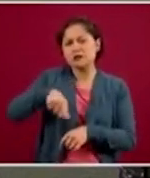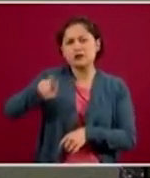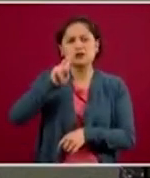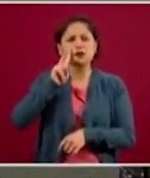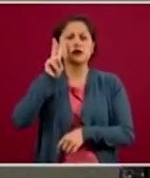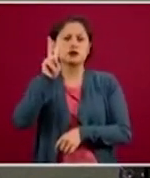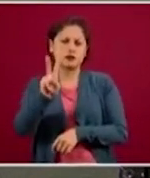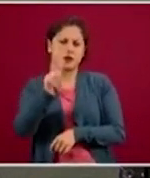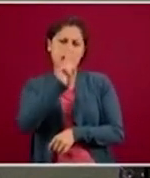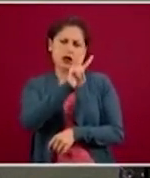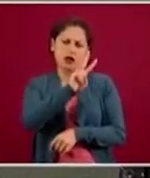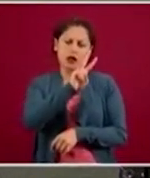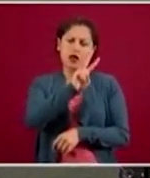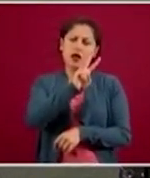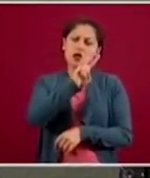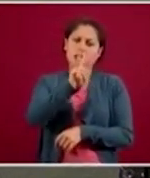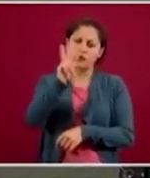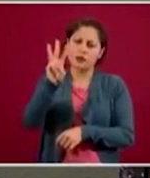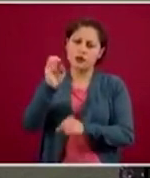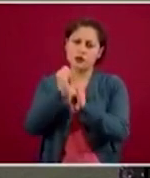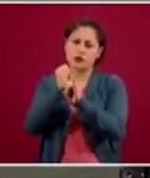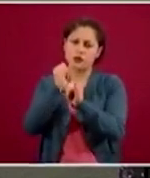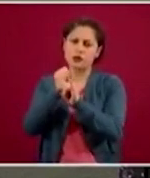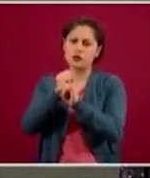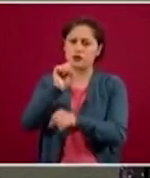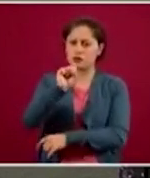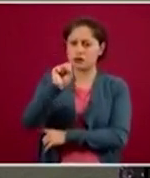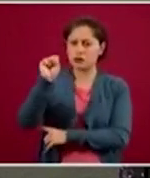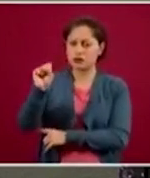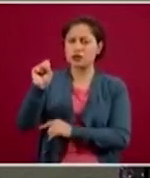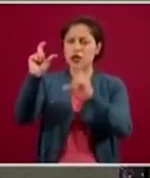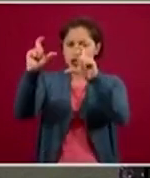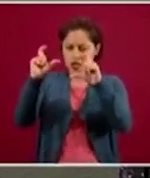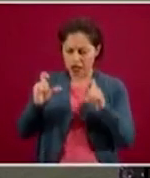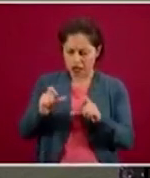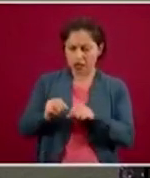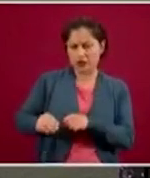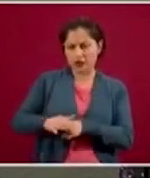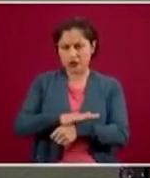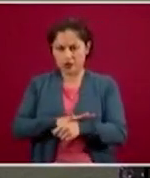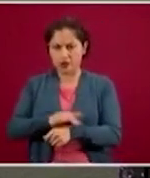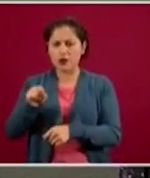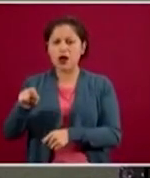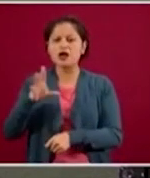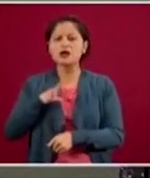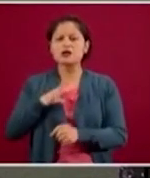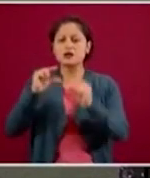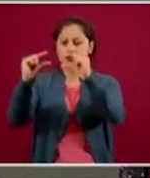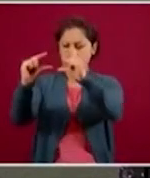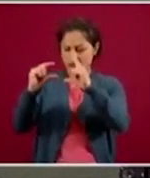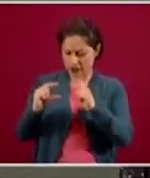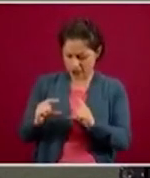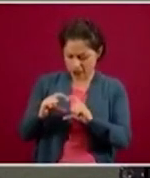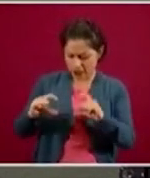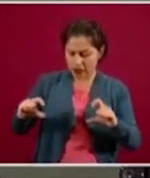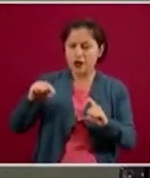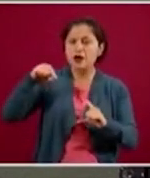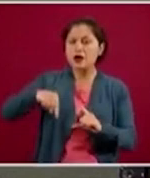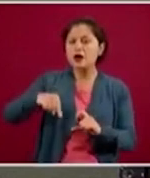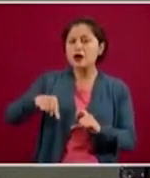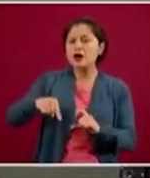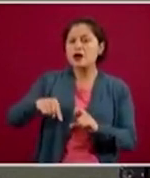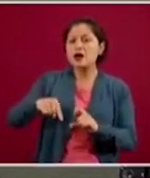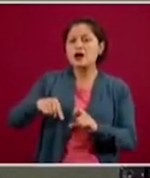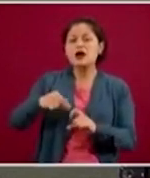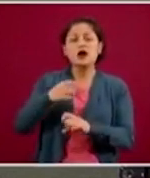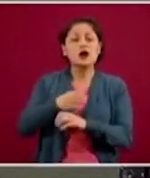la Secretaría de Salud, en el micrositio de coronavirus, hay una pestaña específica, de hecho, que dice material o sección para